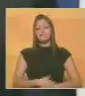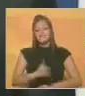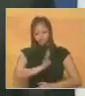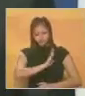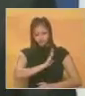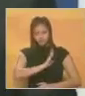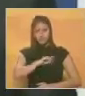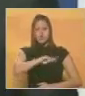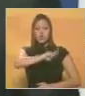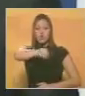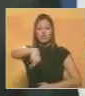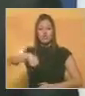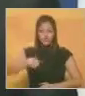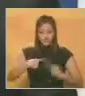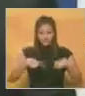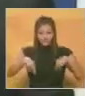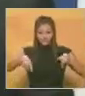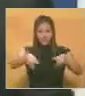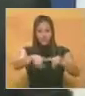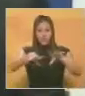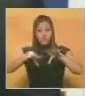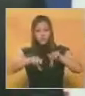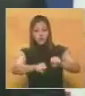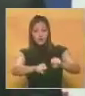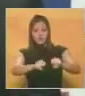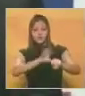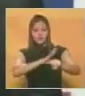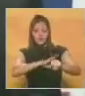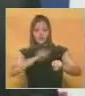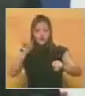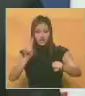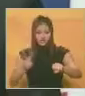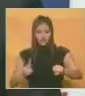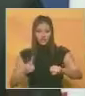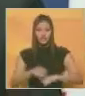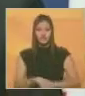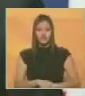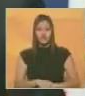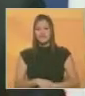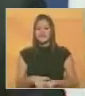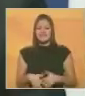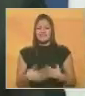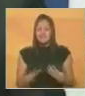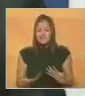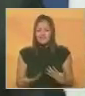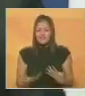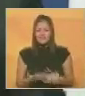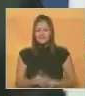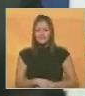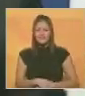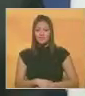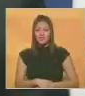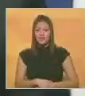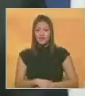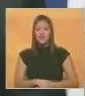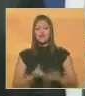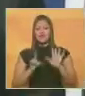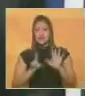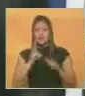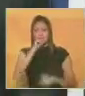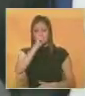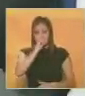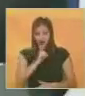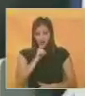espacio sagrado, de nuestro territorio sagrado. Y es que por sexto año